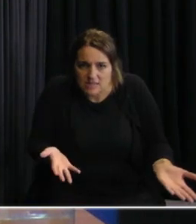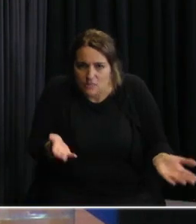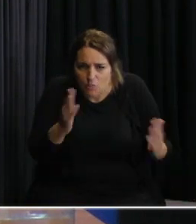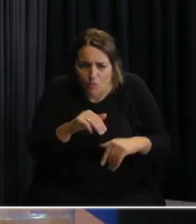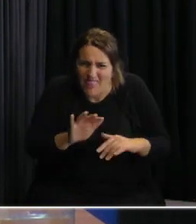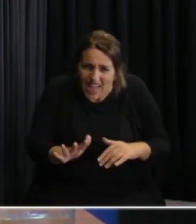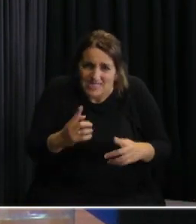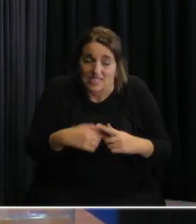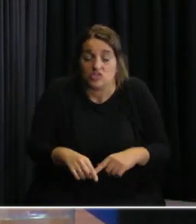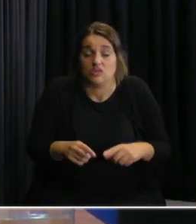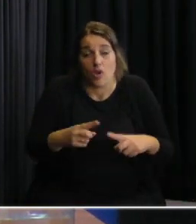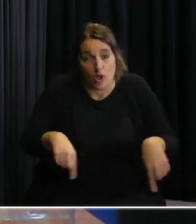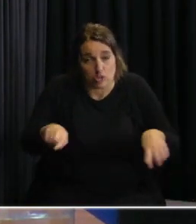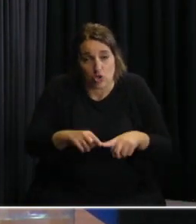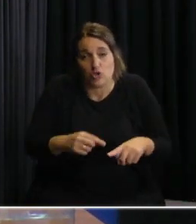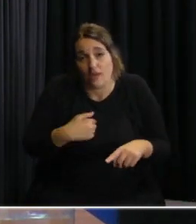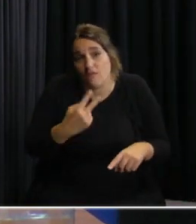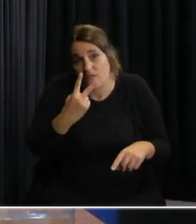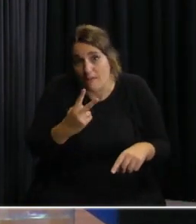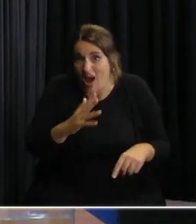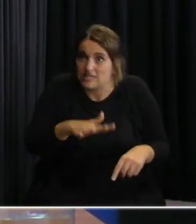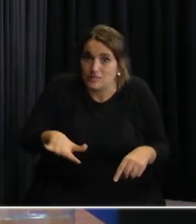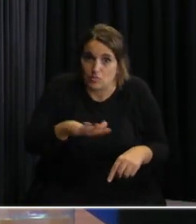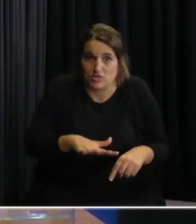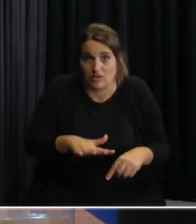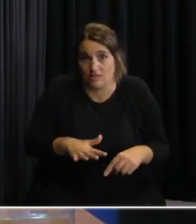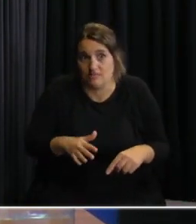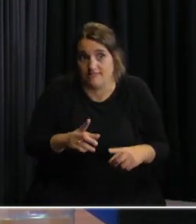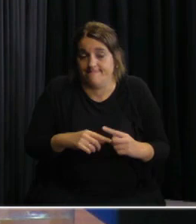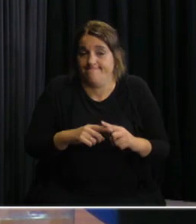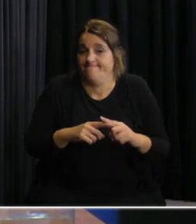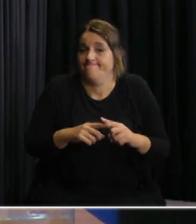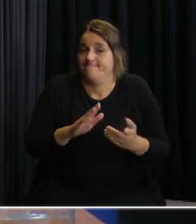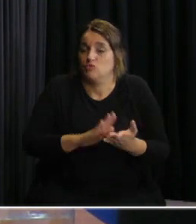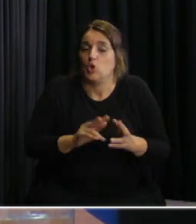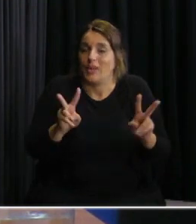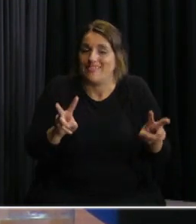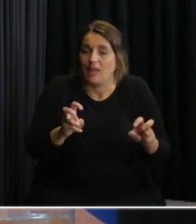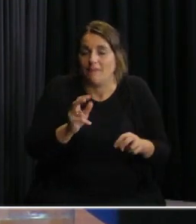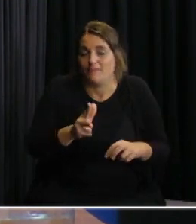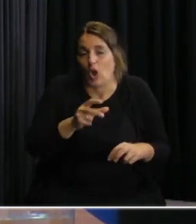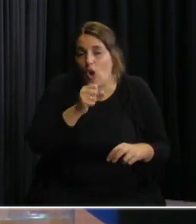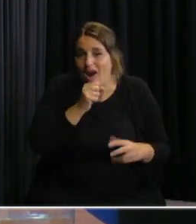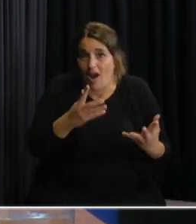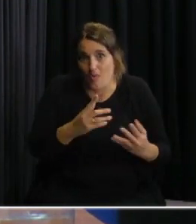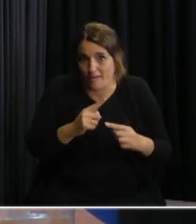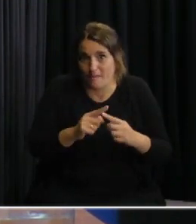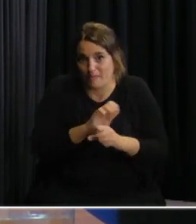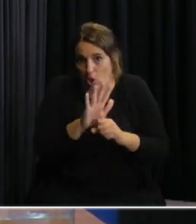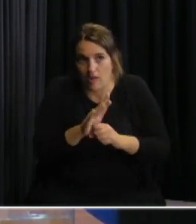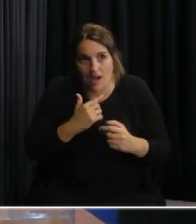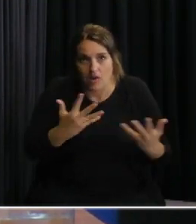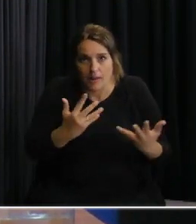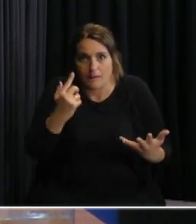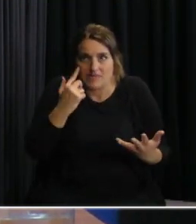por supuesto que cuando nos encontramos con esta realidad y frente a este riesgo tan grande lo primero que piensa es